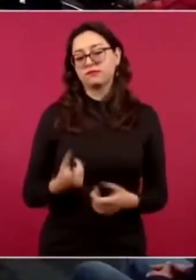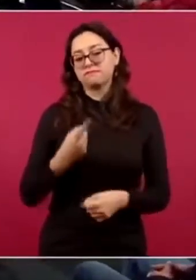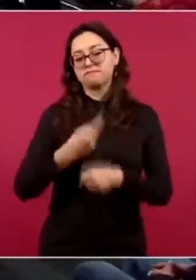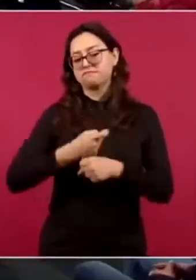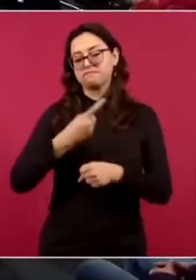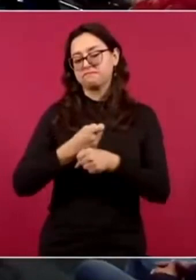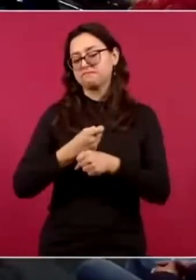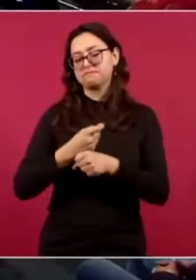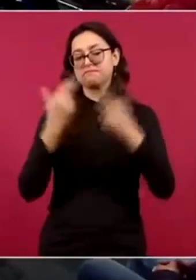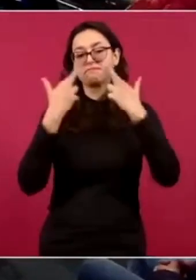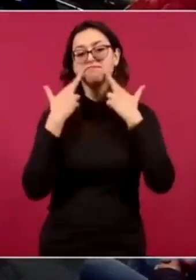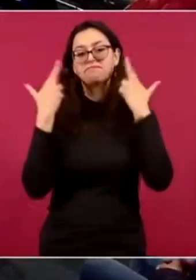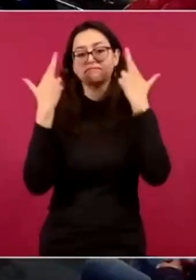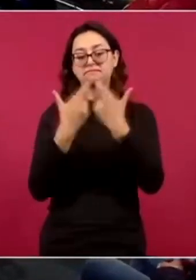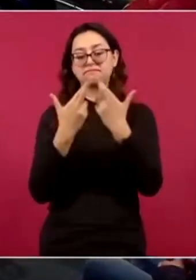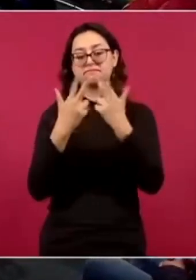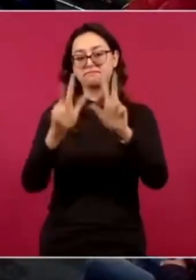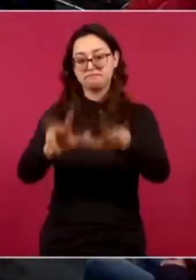esta